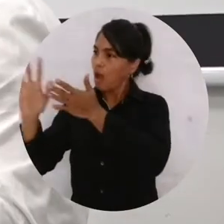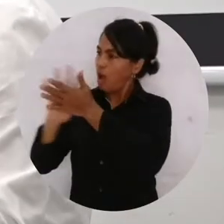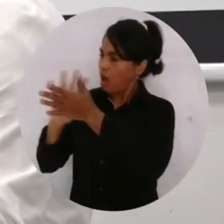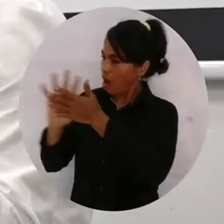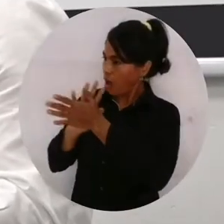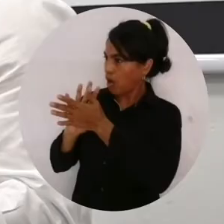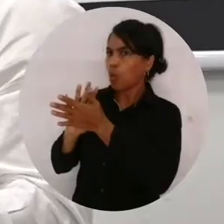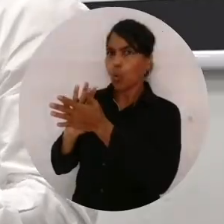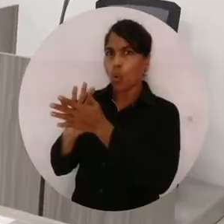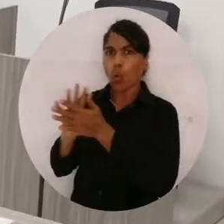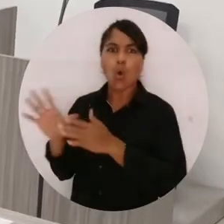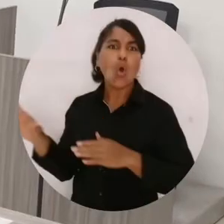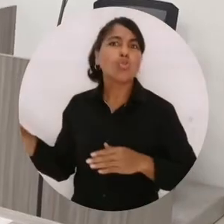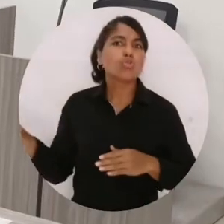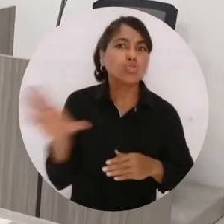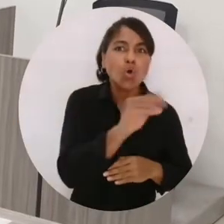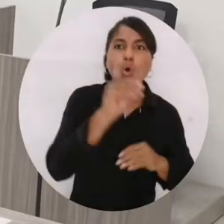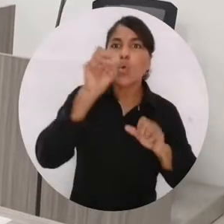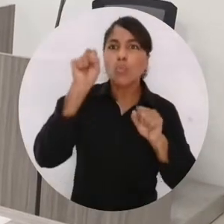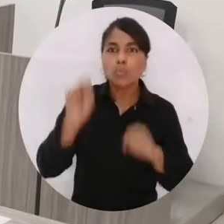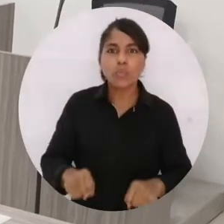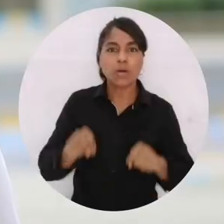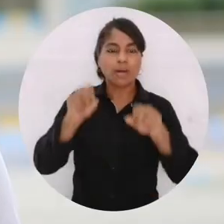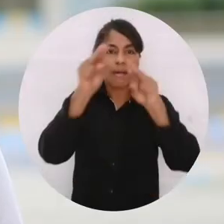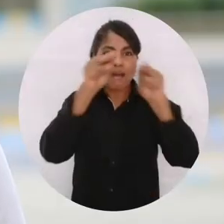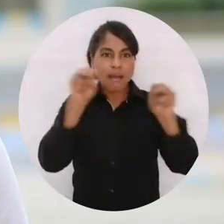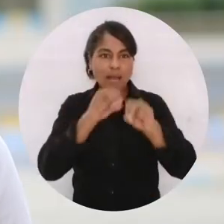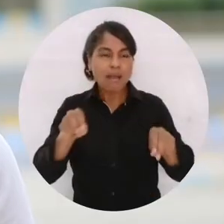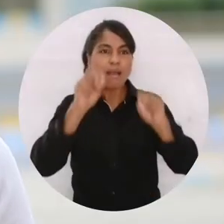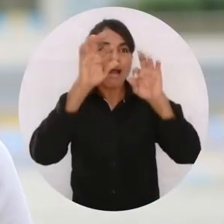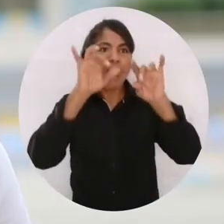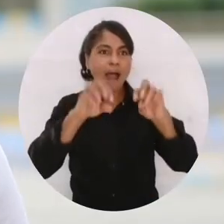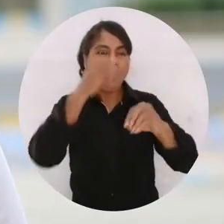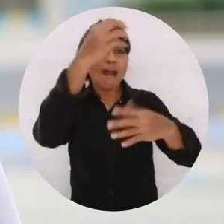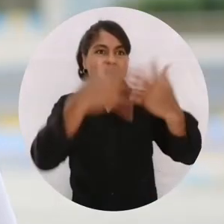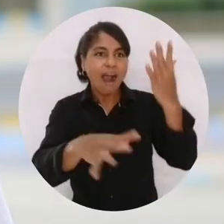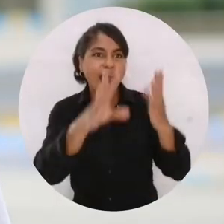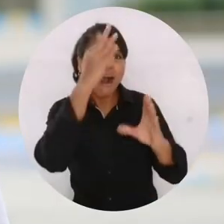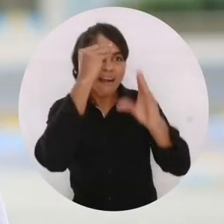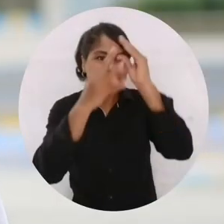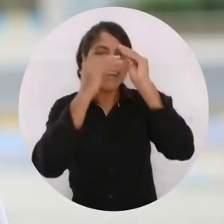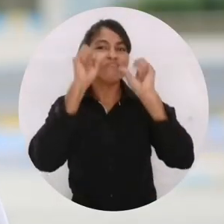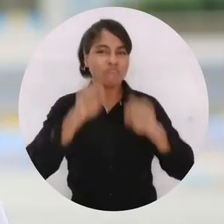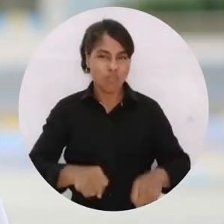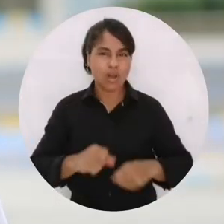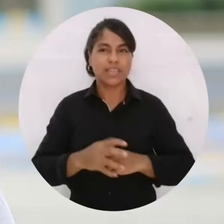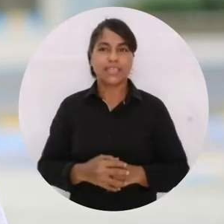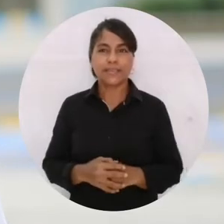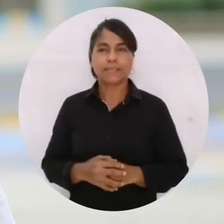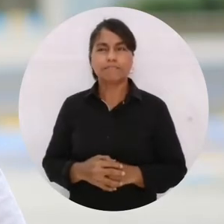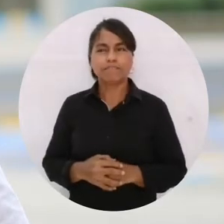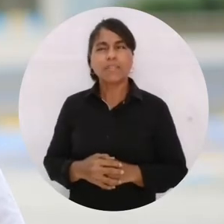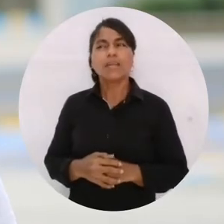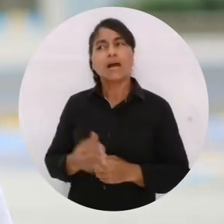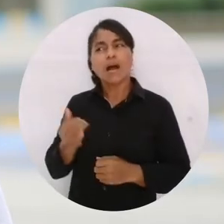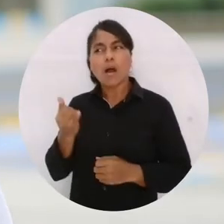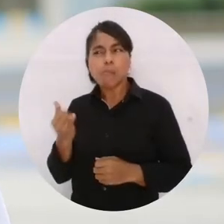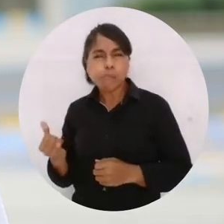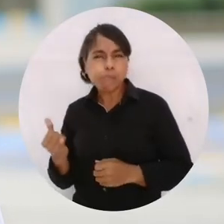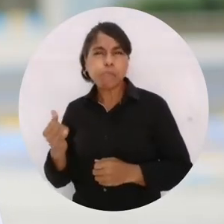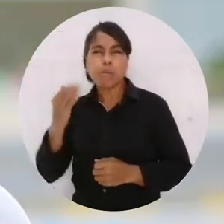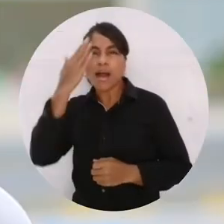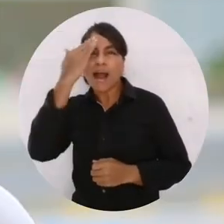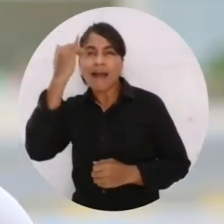cuando la comunidad también logra acceder ahí. Creo que en este momento todo lo que se desarrolla desde el punto de vista de producción